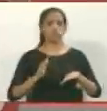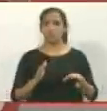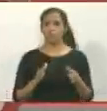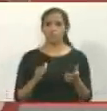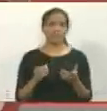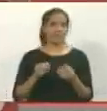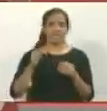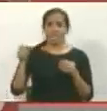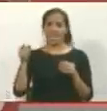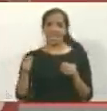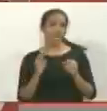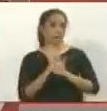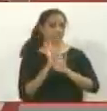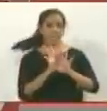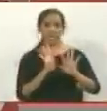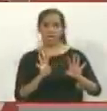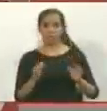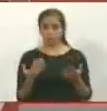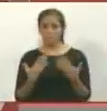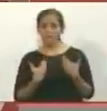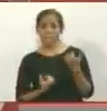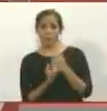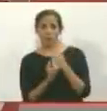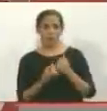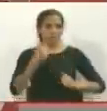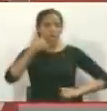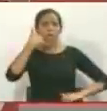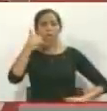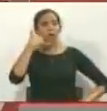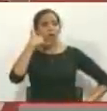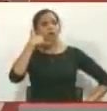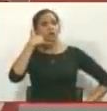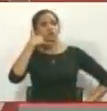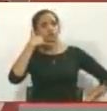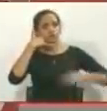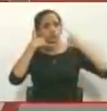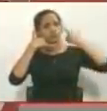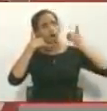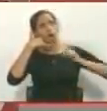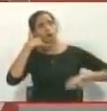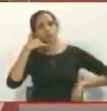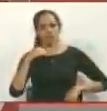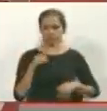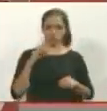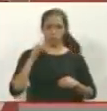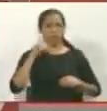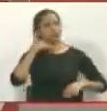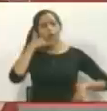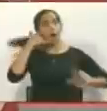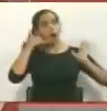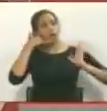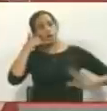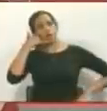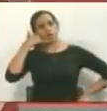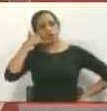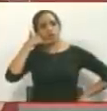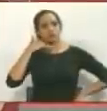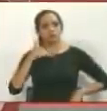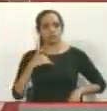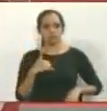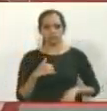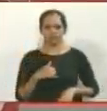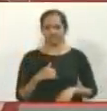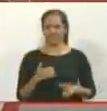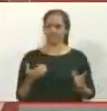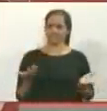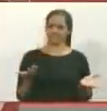no sé qué cosa, y lo llama por teléfono y se pone el bobo como que estuviera hablando. Sí, tú sabes, no, te duele, sí mucho, vale, caramba, no le dejó ni hablar,